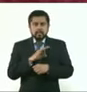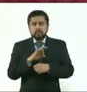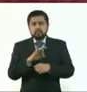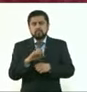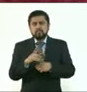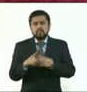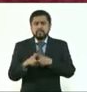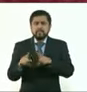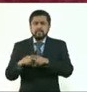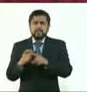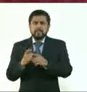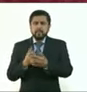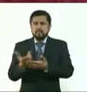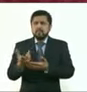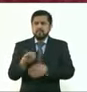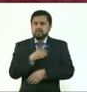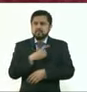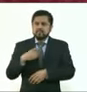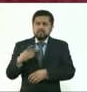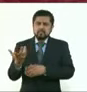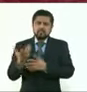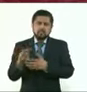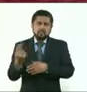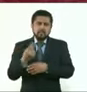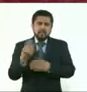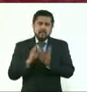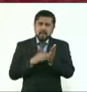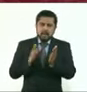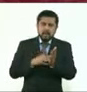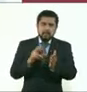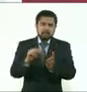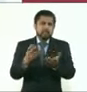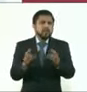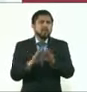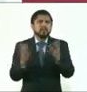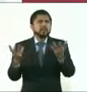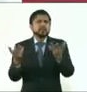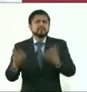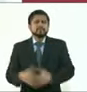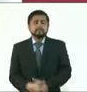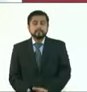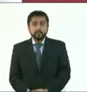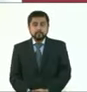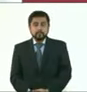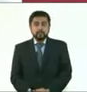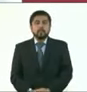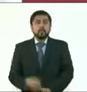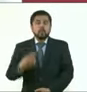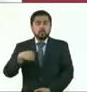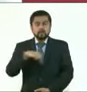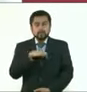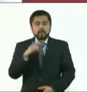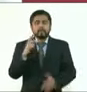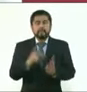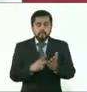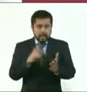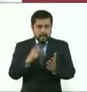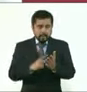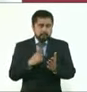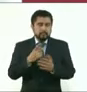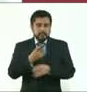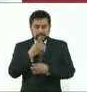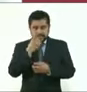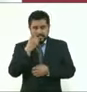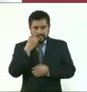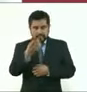tuviera algún síntoma, pues no tuviera que atender. Sí, vamos a insistir y a seguir difundiendo lo que